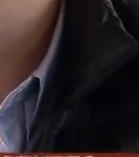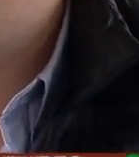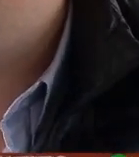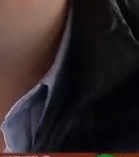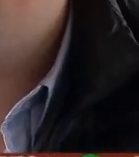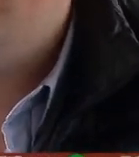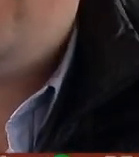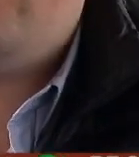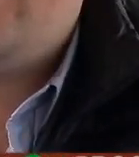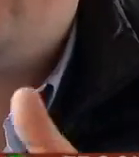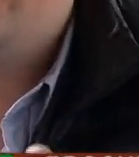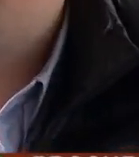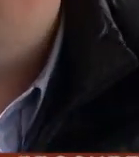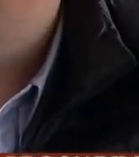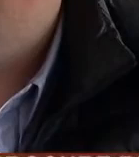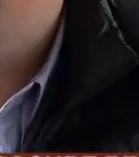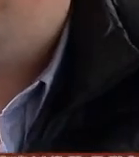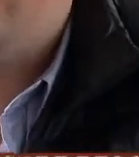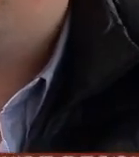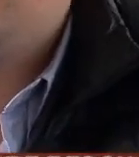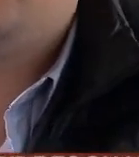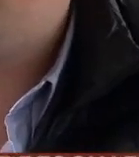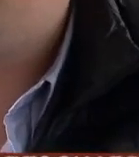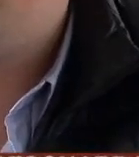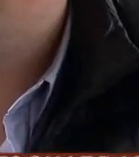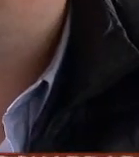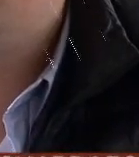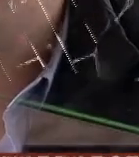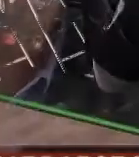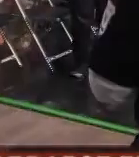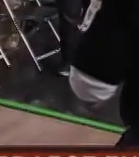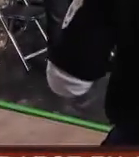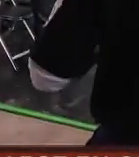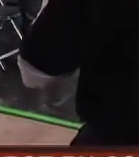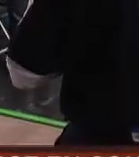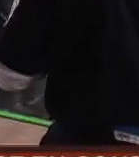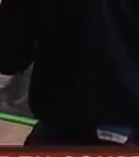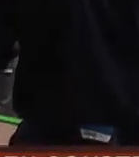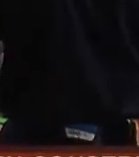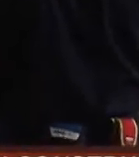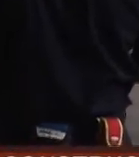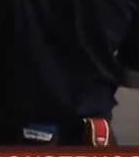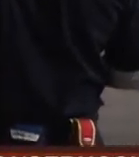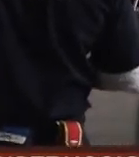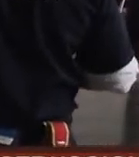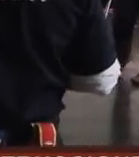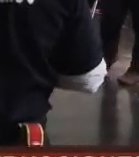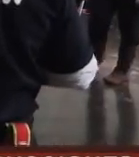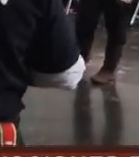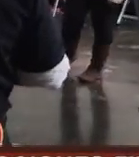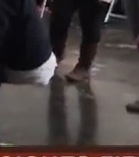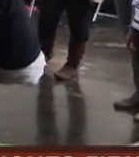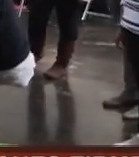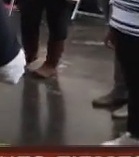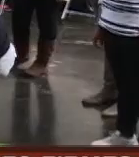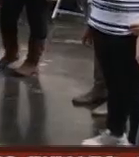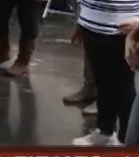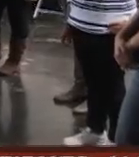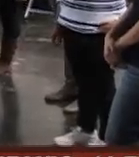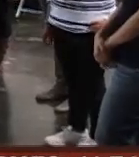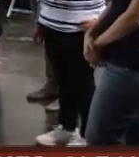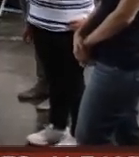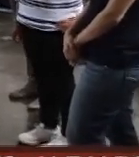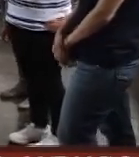la familia que se ve para verse y no para resolver problemas Esta plataforma también representa una opción de trabajo para los